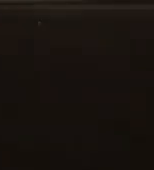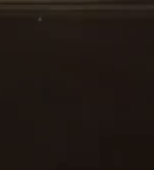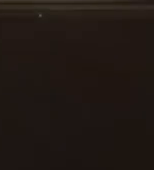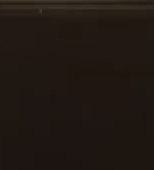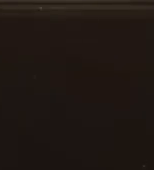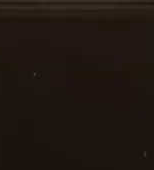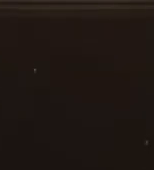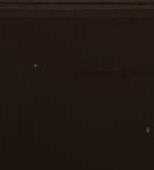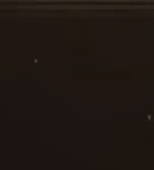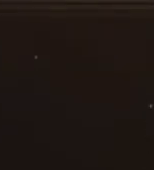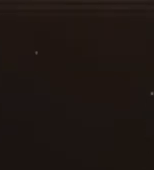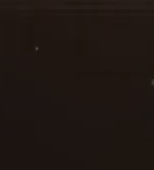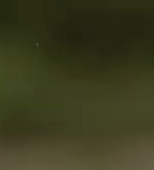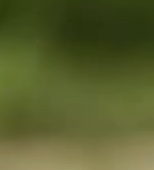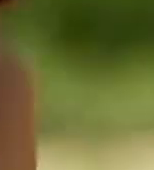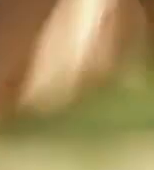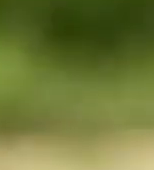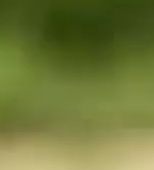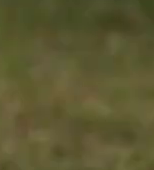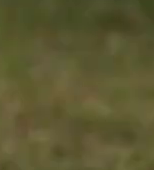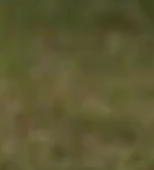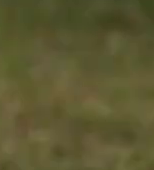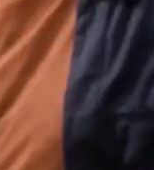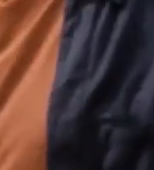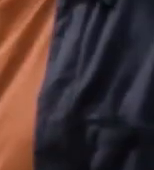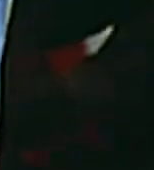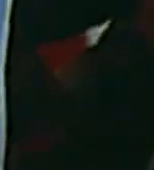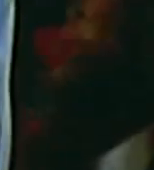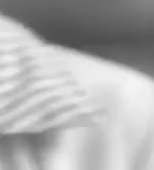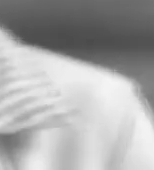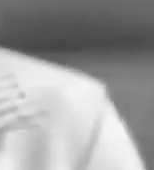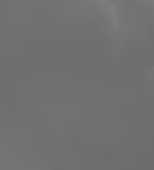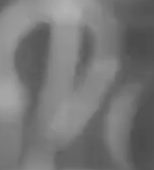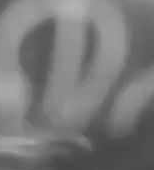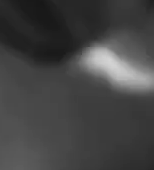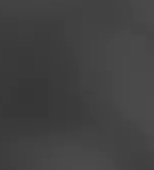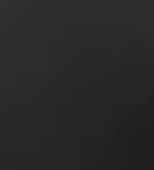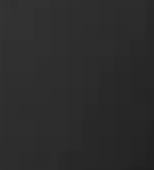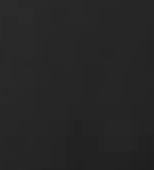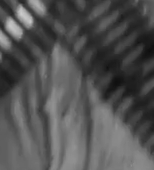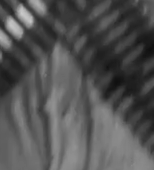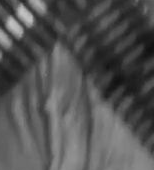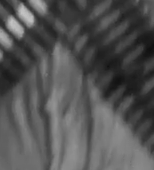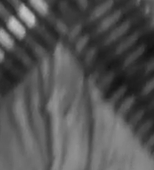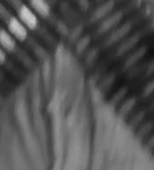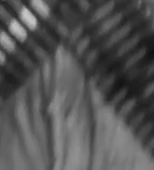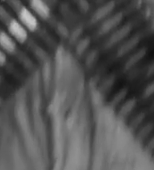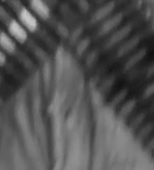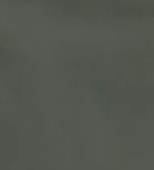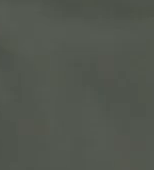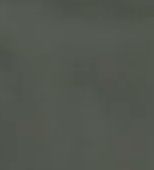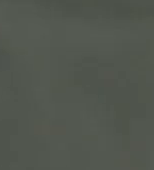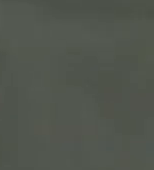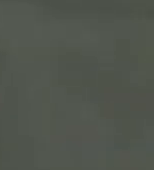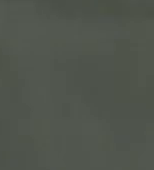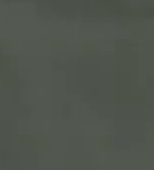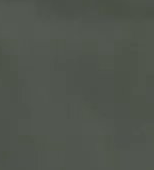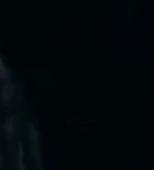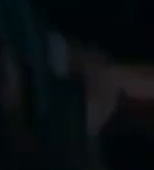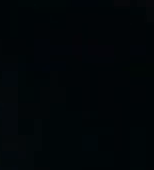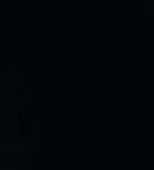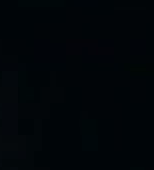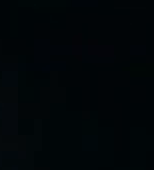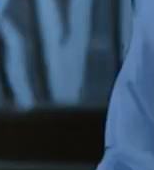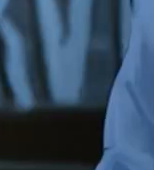MX Nuestro Cine. La cinematografía mexicana de todos los tiempos. Por el triunfo de nuestra causa. La causa es lo que